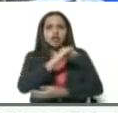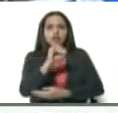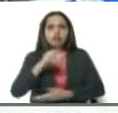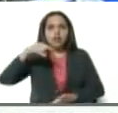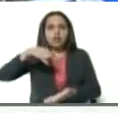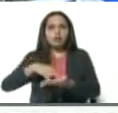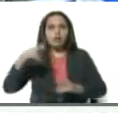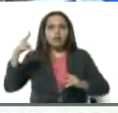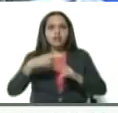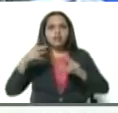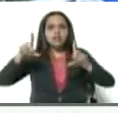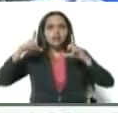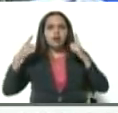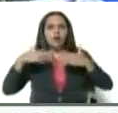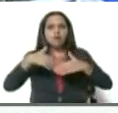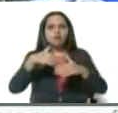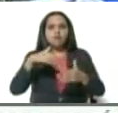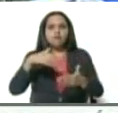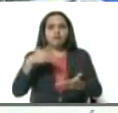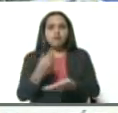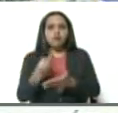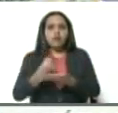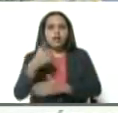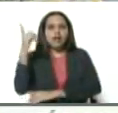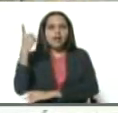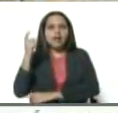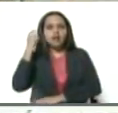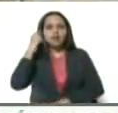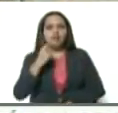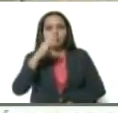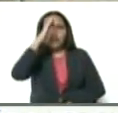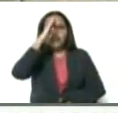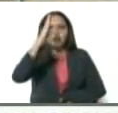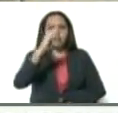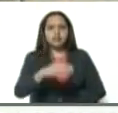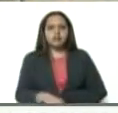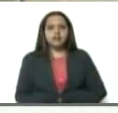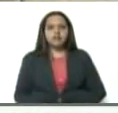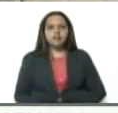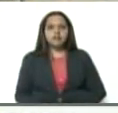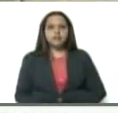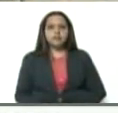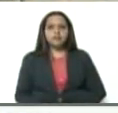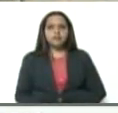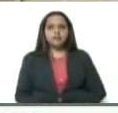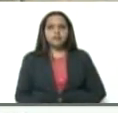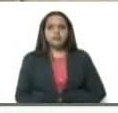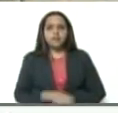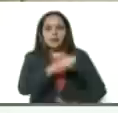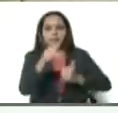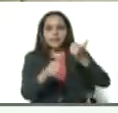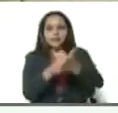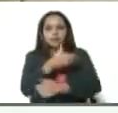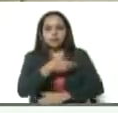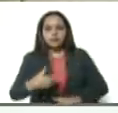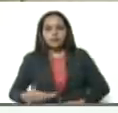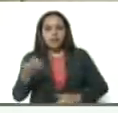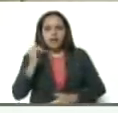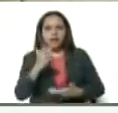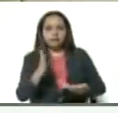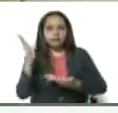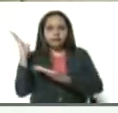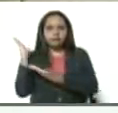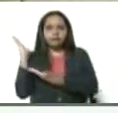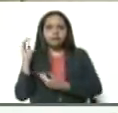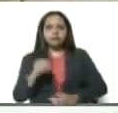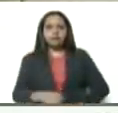Carabobo, Tachira, La Guaira, Monagas, Lara, Sucre y Varina. Ese es el mapa, señora vicepresidenta. Ahí está el mapa